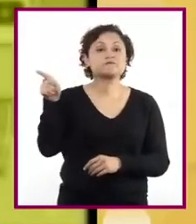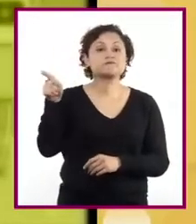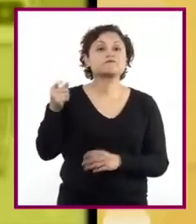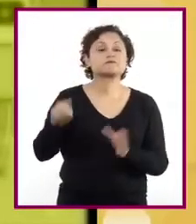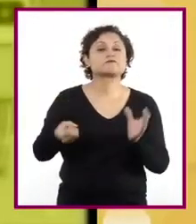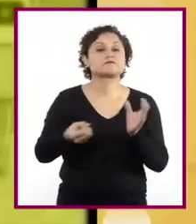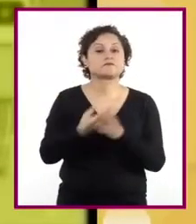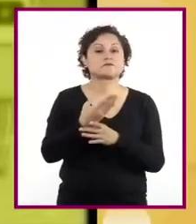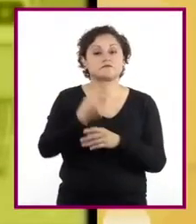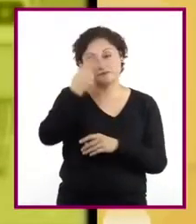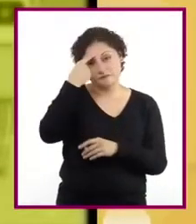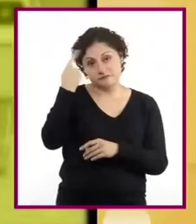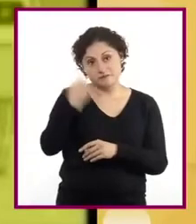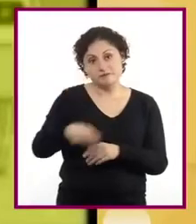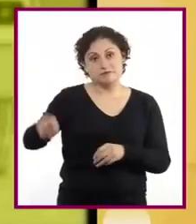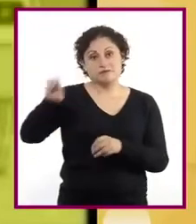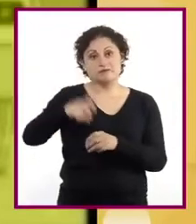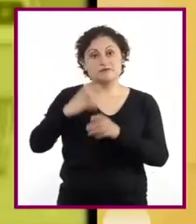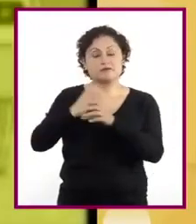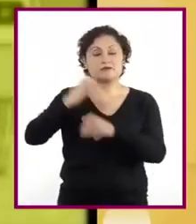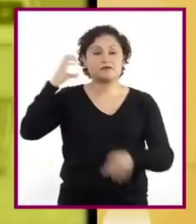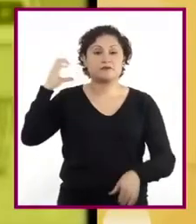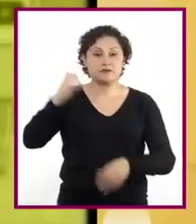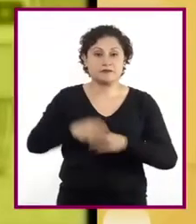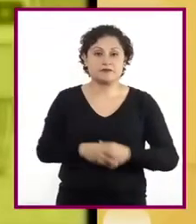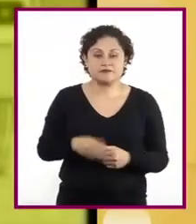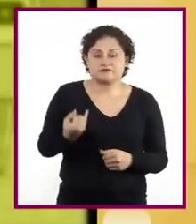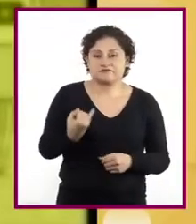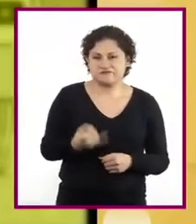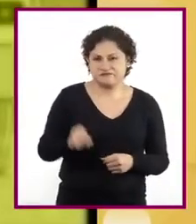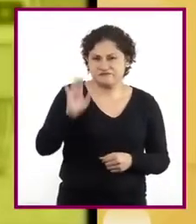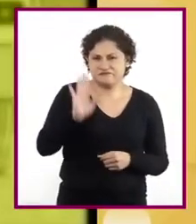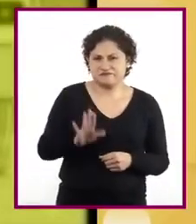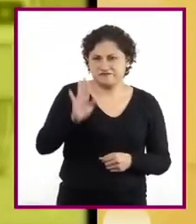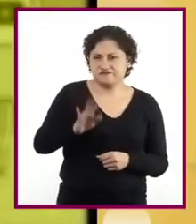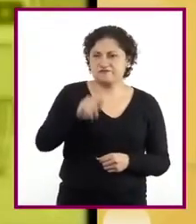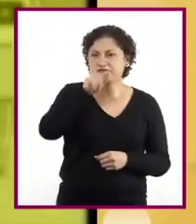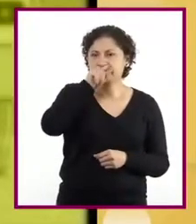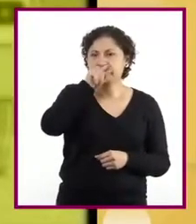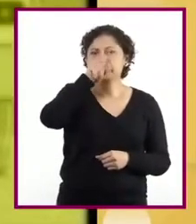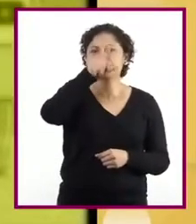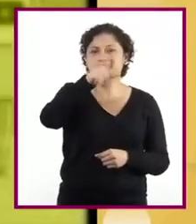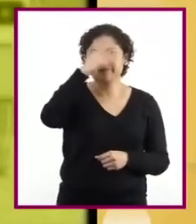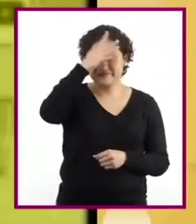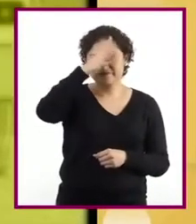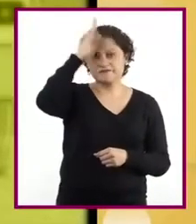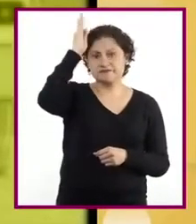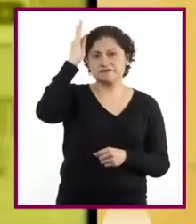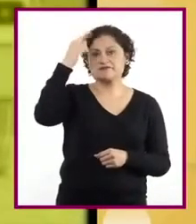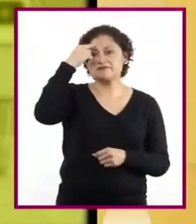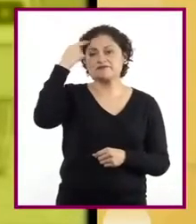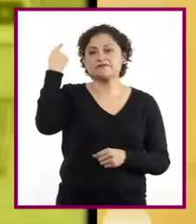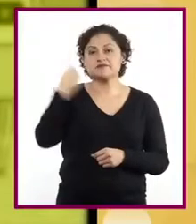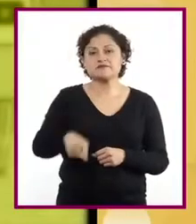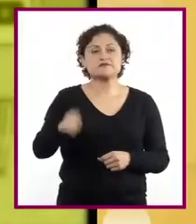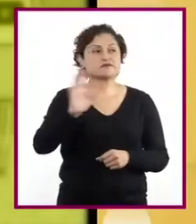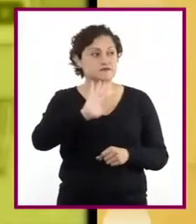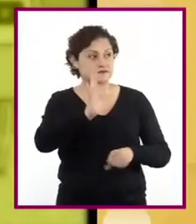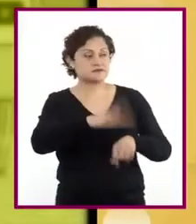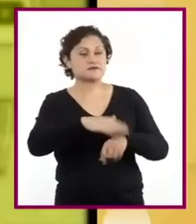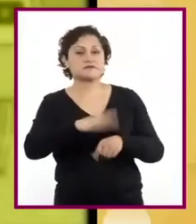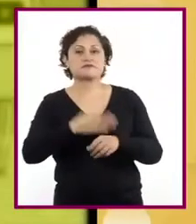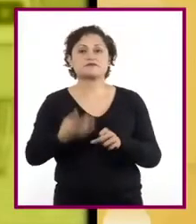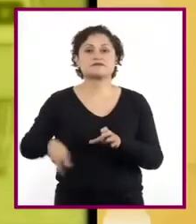En este caso la frase resulta absurda porque parecería que el canto de los gallos se produce para que aborden el autobús.